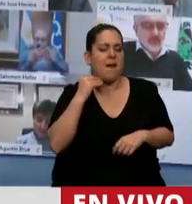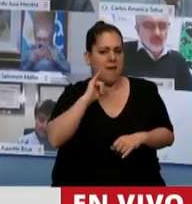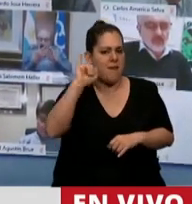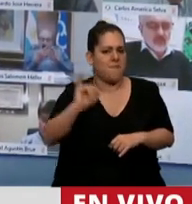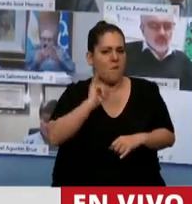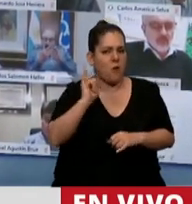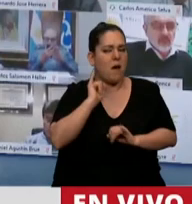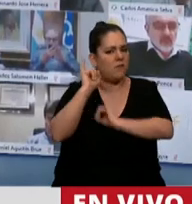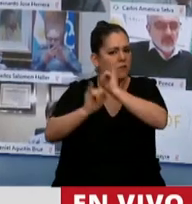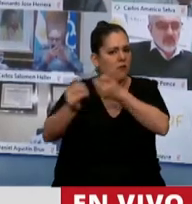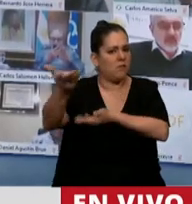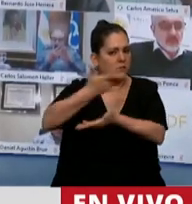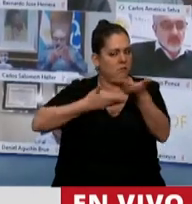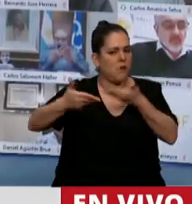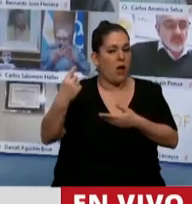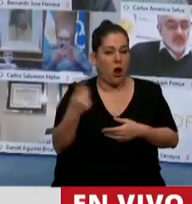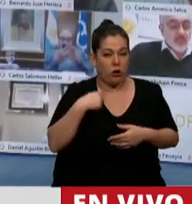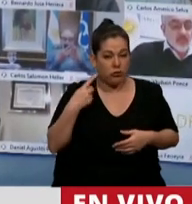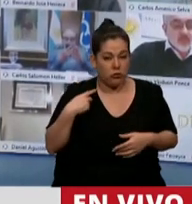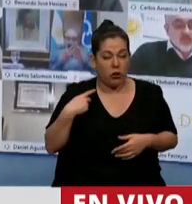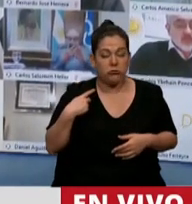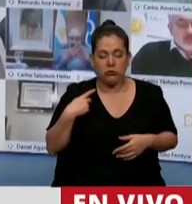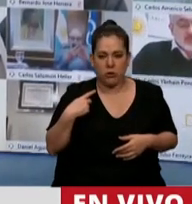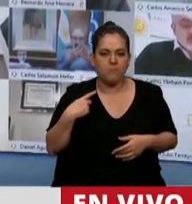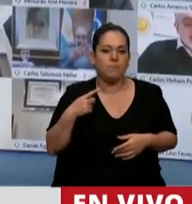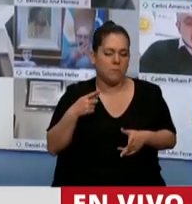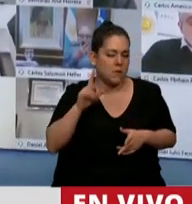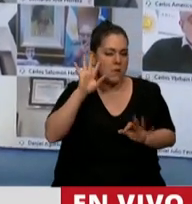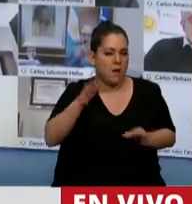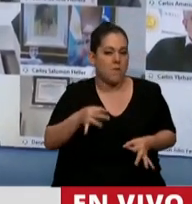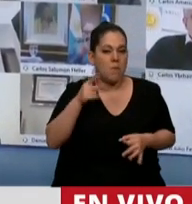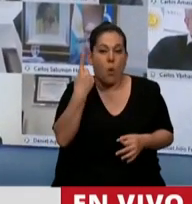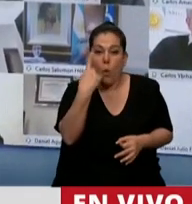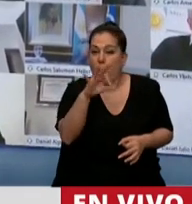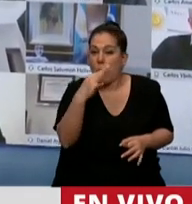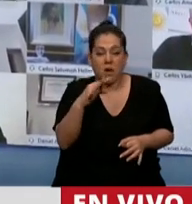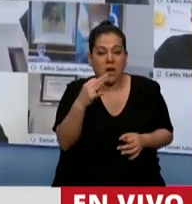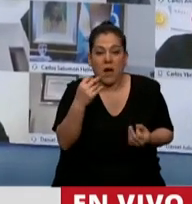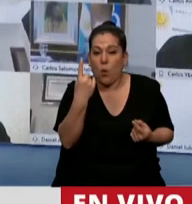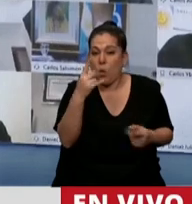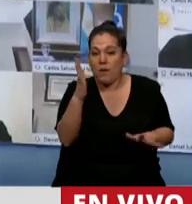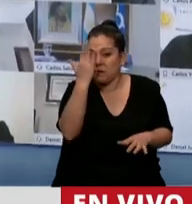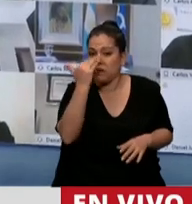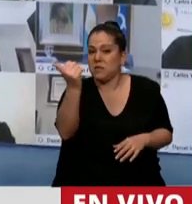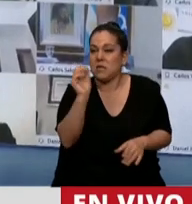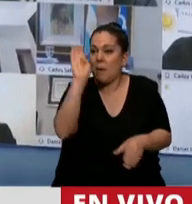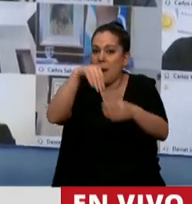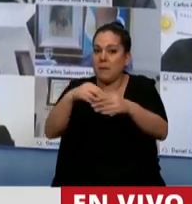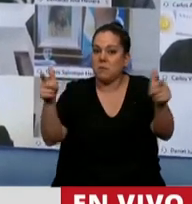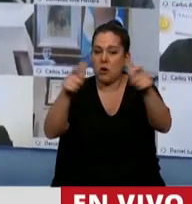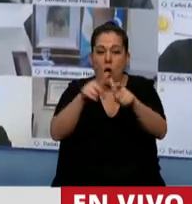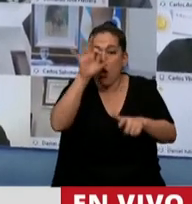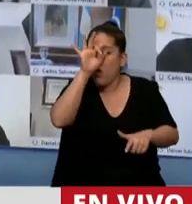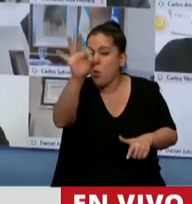nos presentábamos, porque era el único caso, presidente, que fuimos convocados los fueguinos a participar. Mire, no nos convocaban